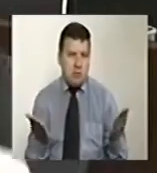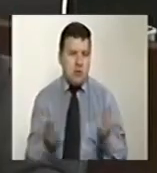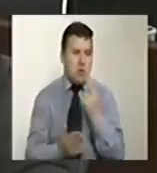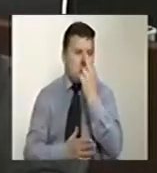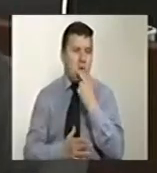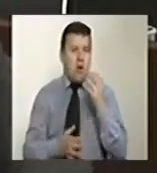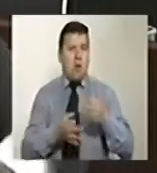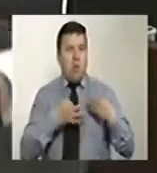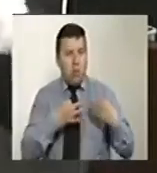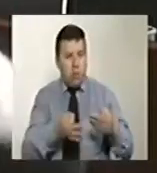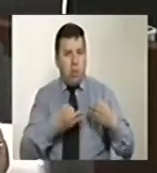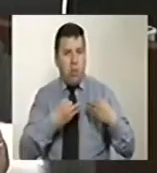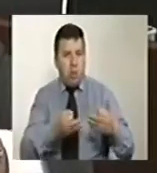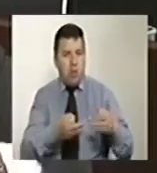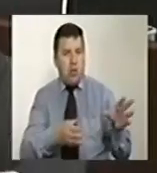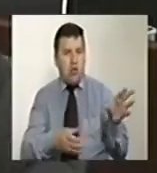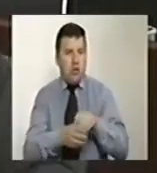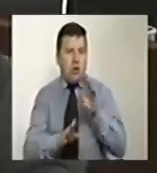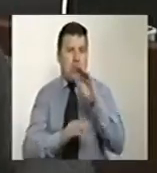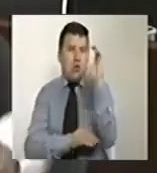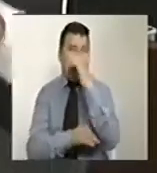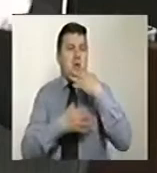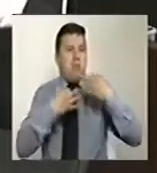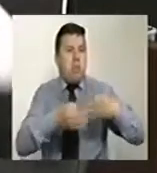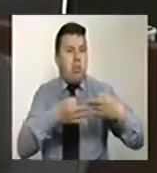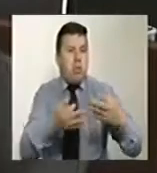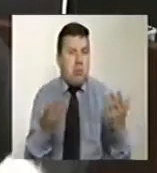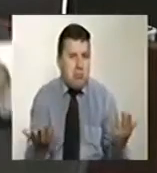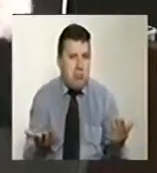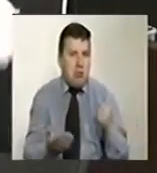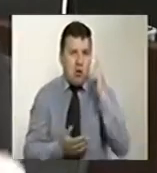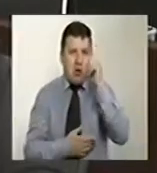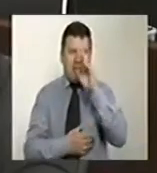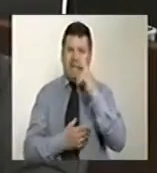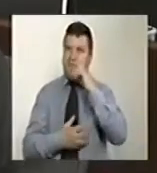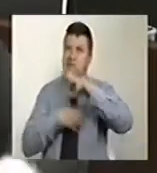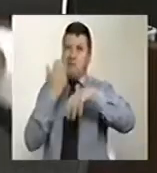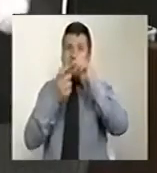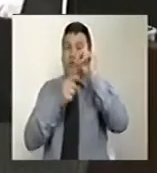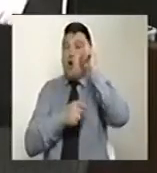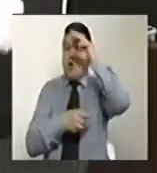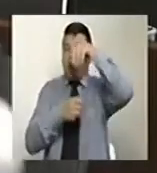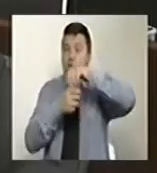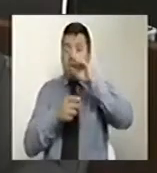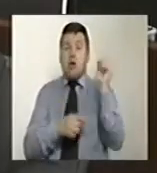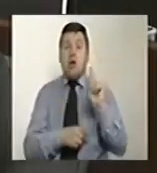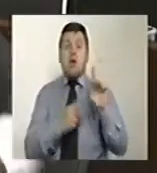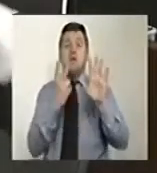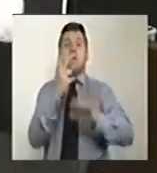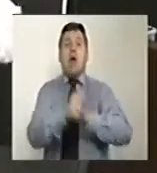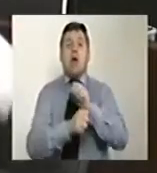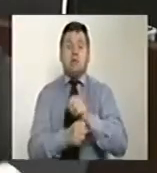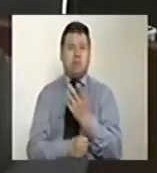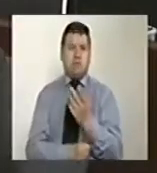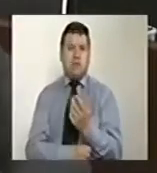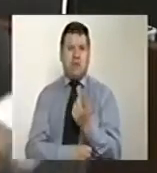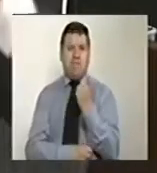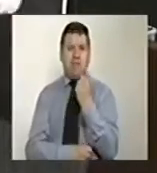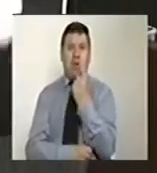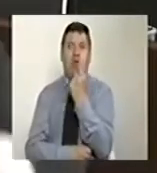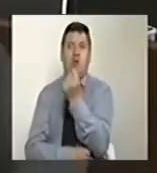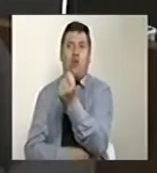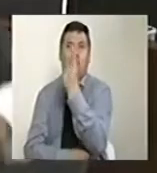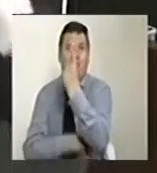Incumplimientos con todos los colombianos a un gobierno desastroso que lleva siete años, le falta uno